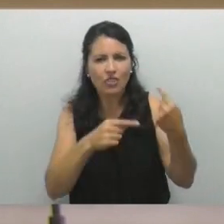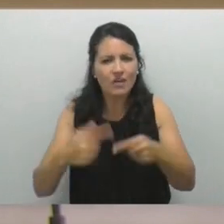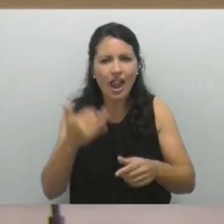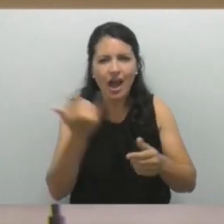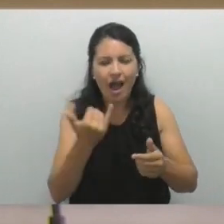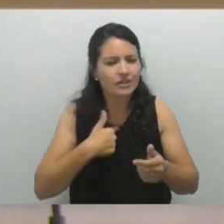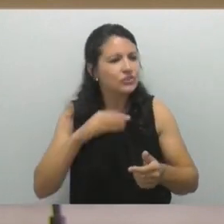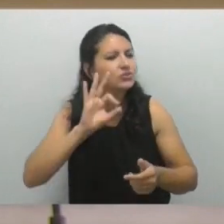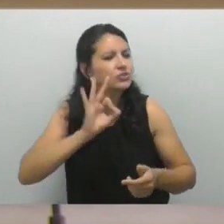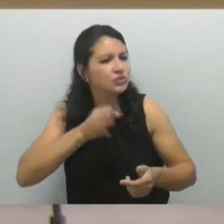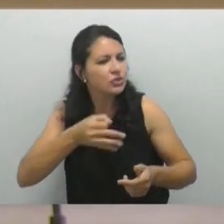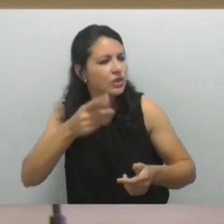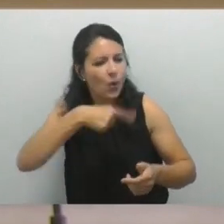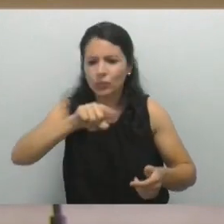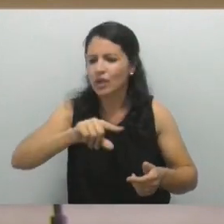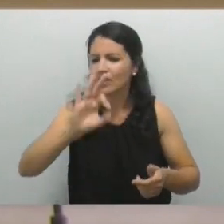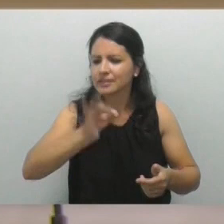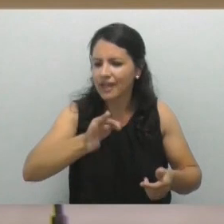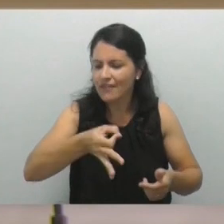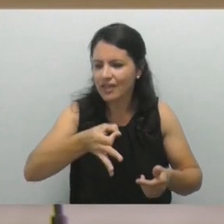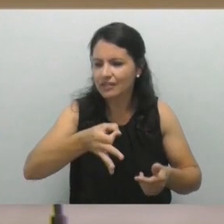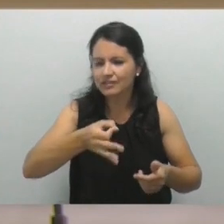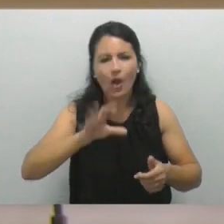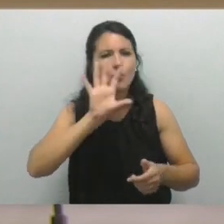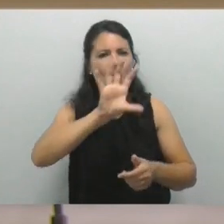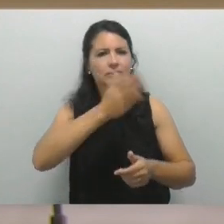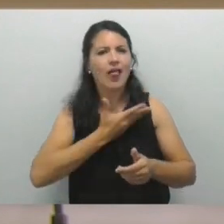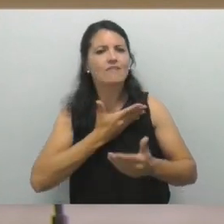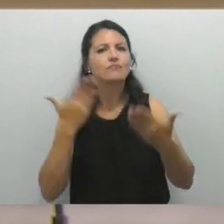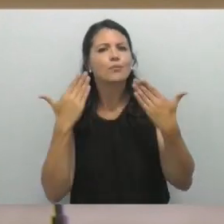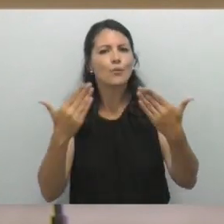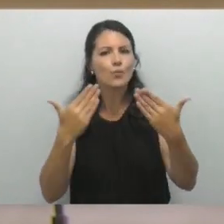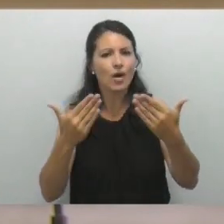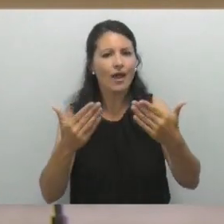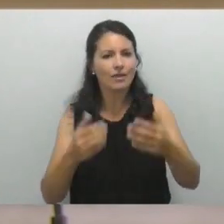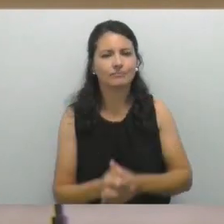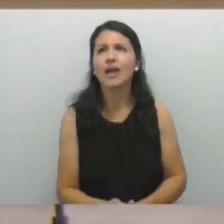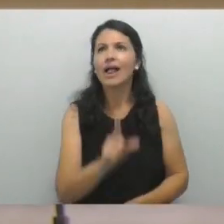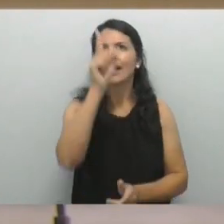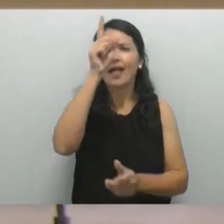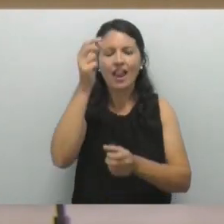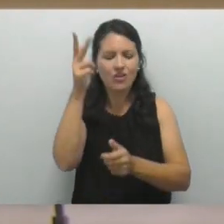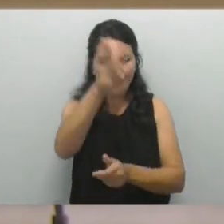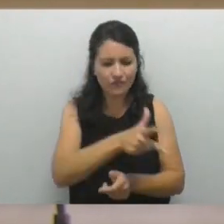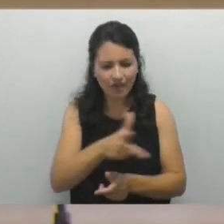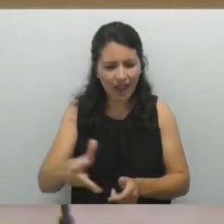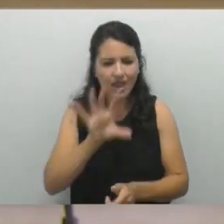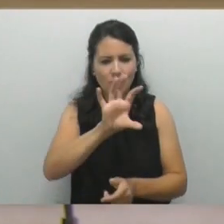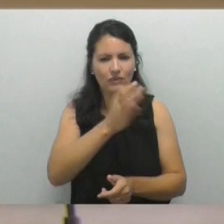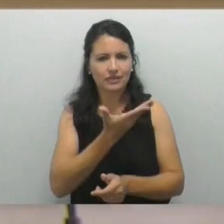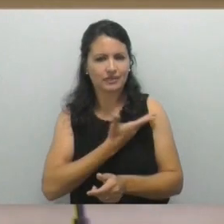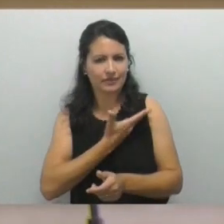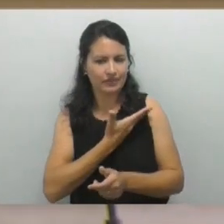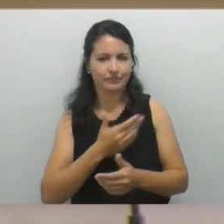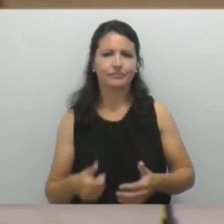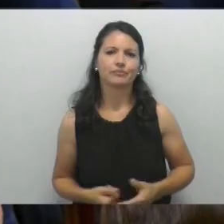Yo lo sé, ustedes lo saben, Santa Fe puede. Que Dios bendiga al pueblo de la provincia de Santa Fe.